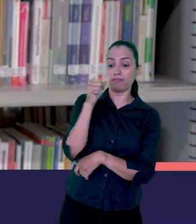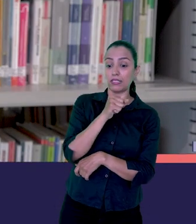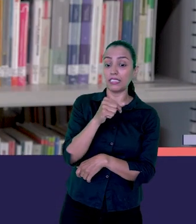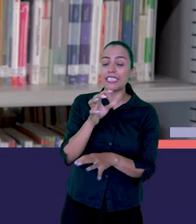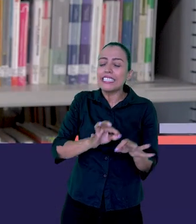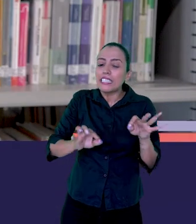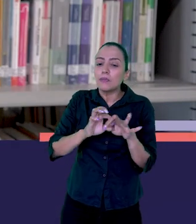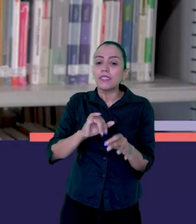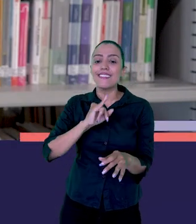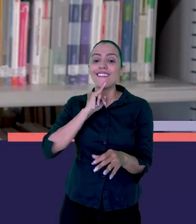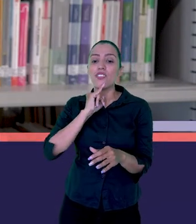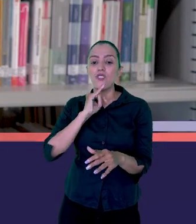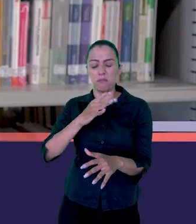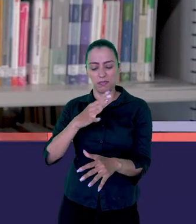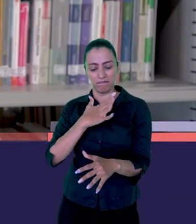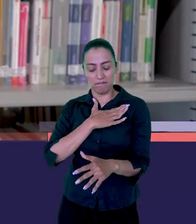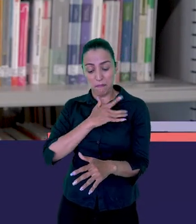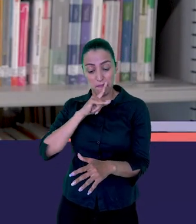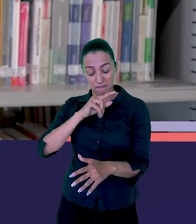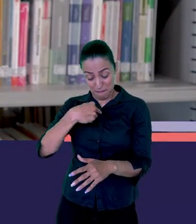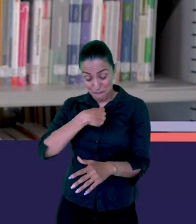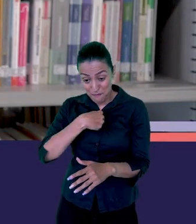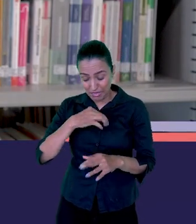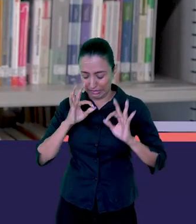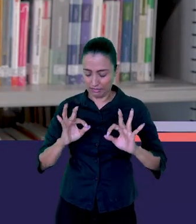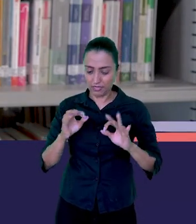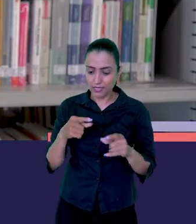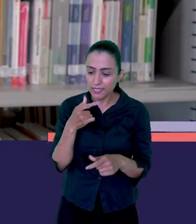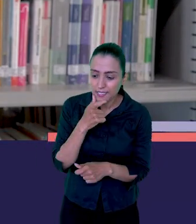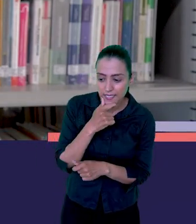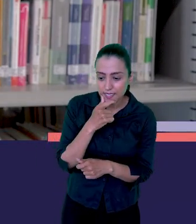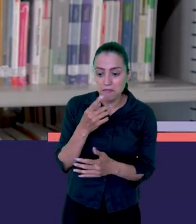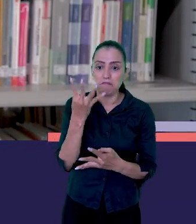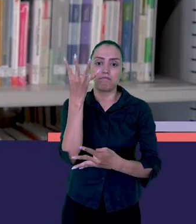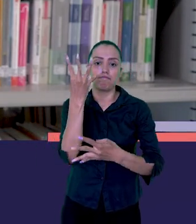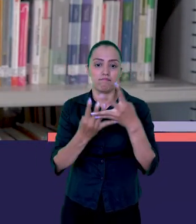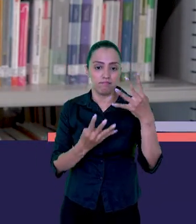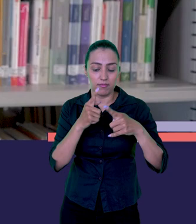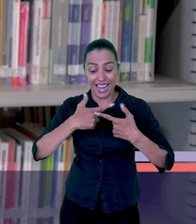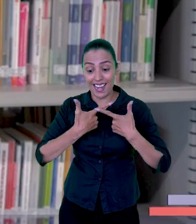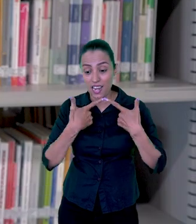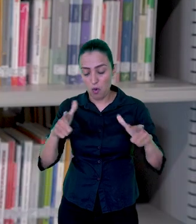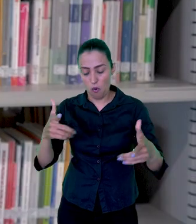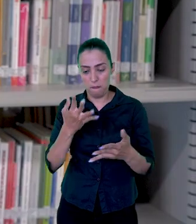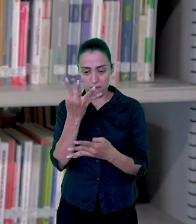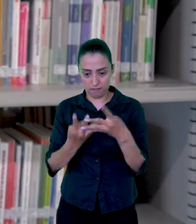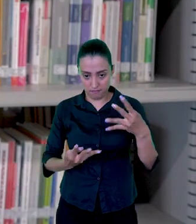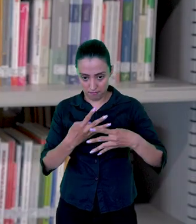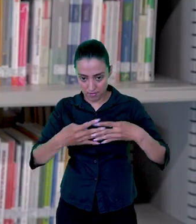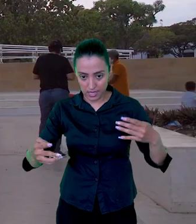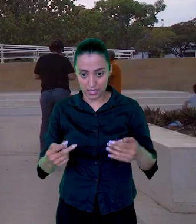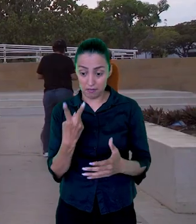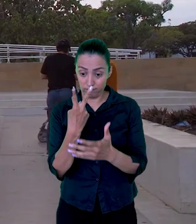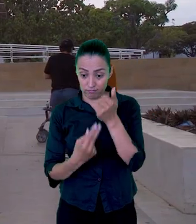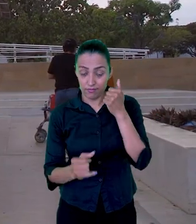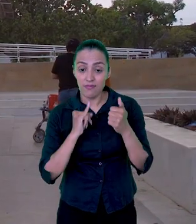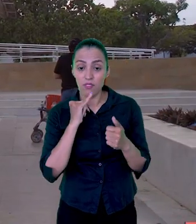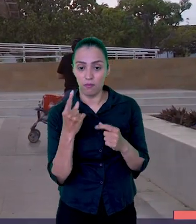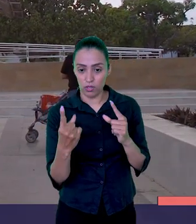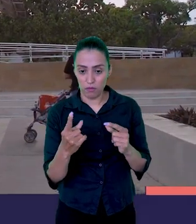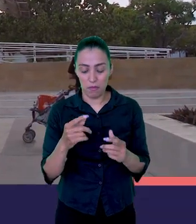materna como una base para otros lenguajes, como lo puede ser el lenguaje matemático, el vivo, el trilingüismo y la programación.